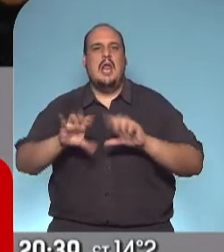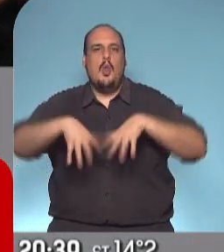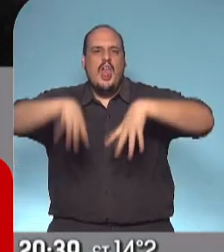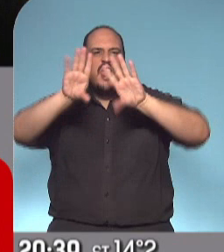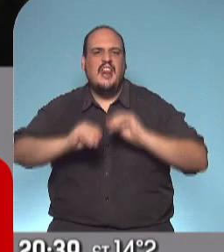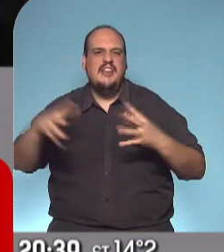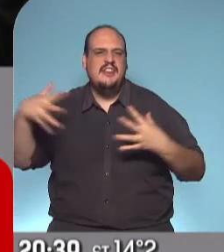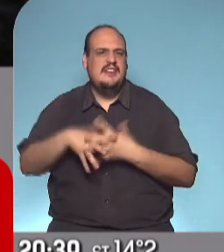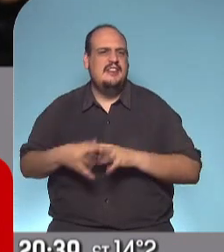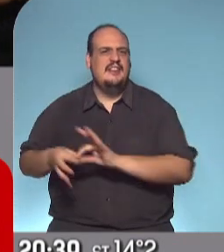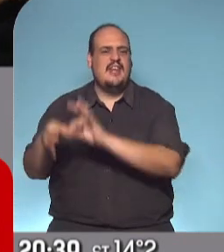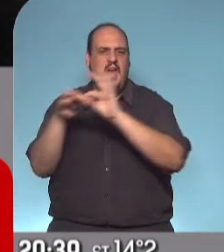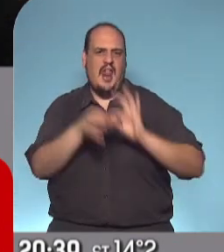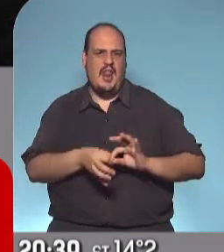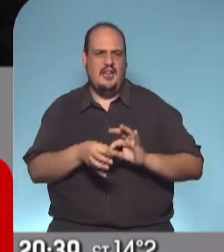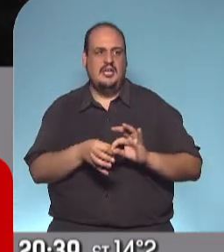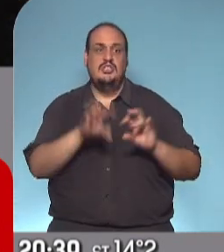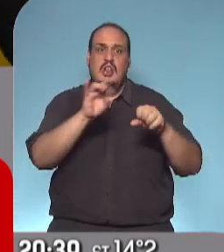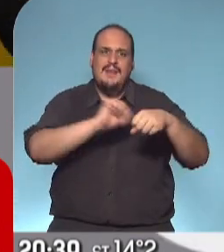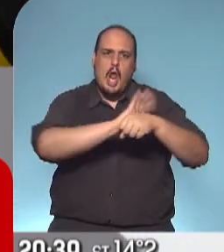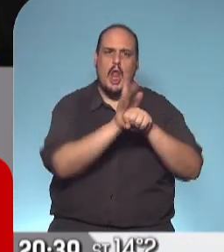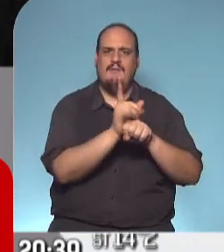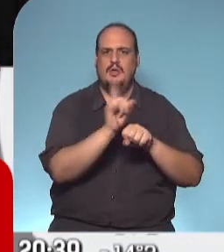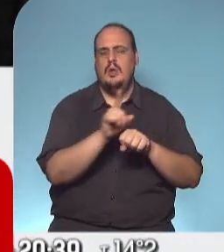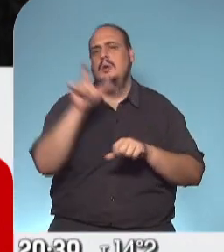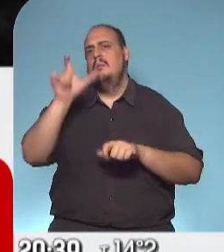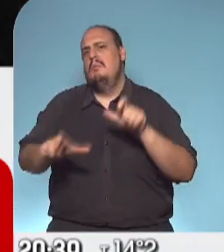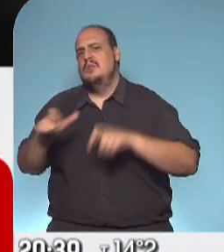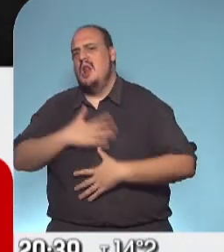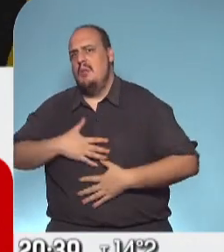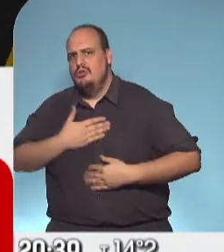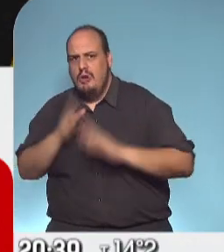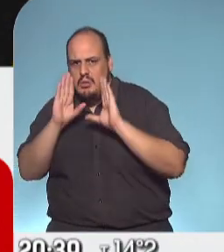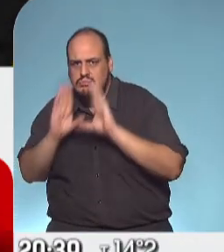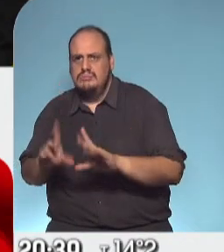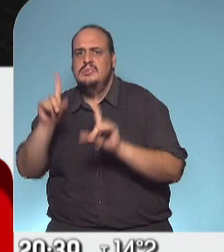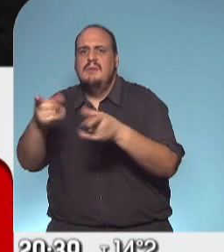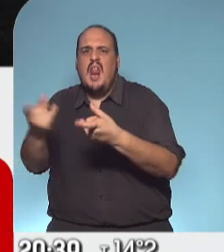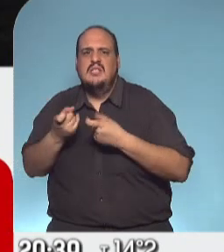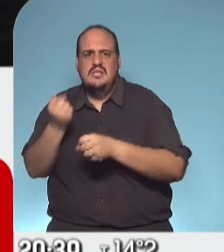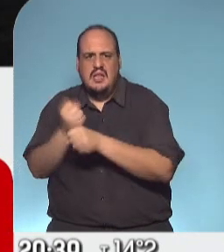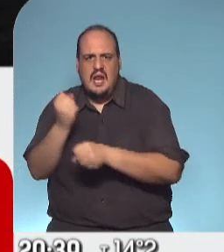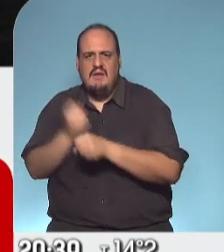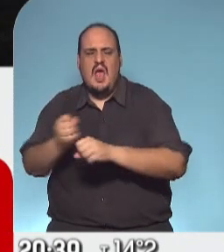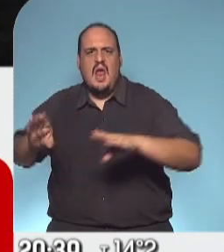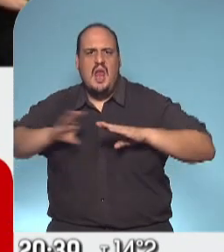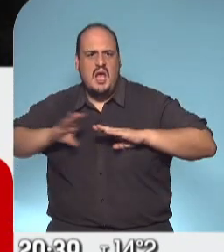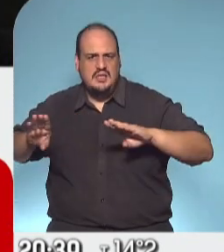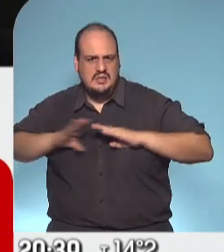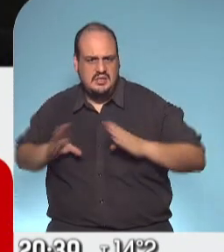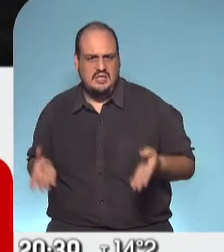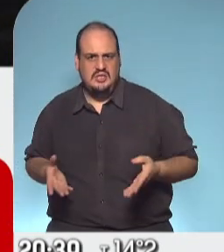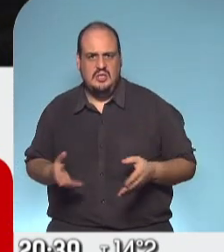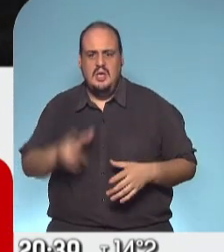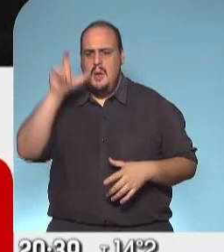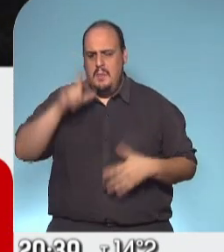solo el coronavirus, sino la salud integral, digamos, el bienestar emocional, la necesidad de trabajar, de hacer actividad física. O el bienestar